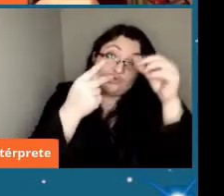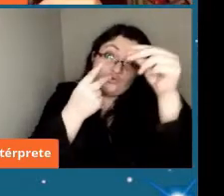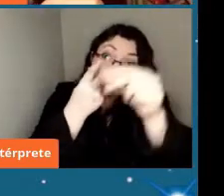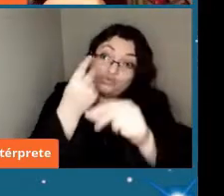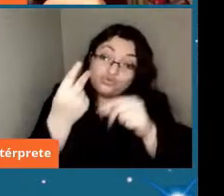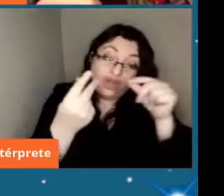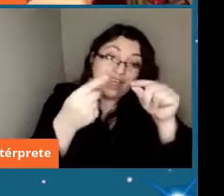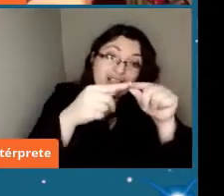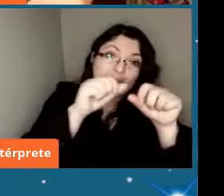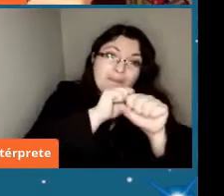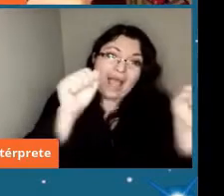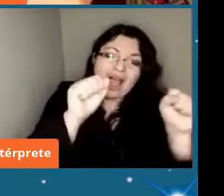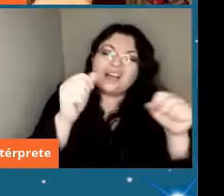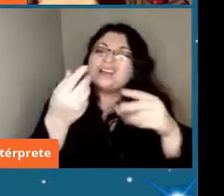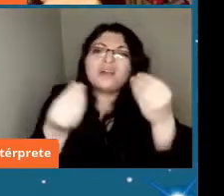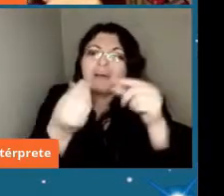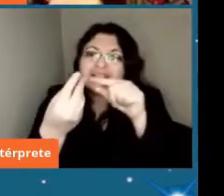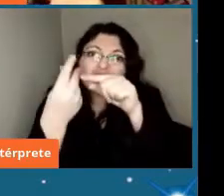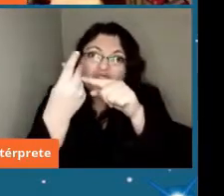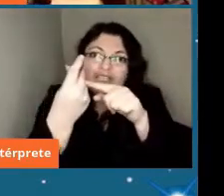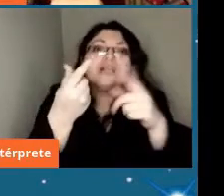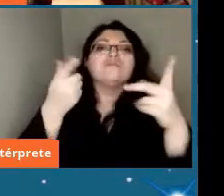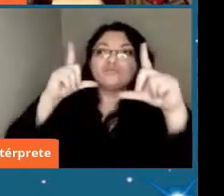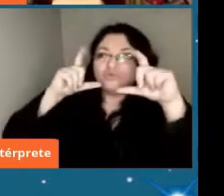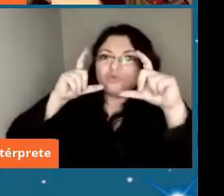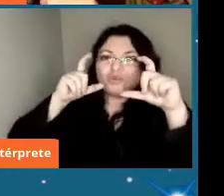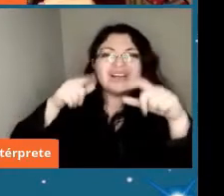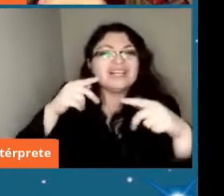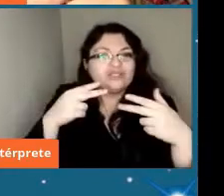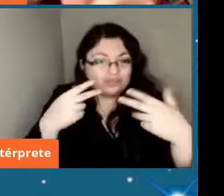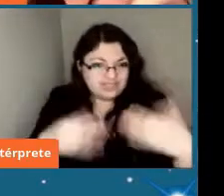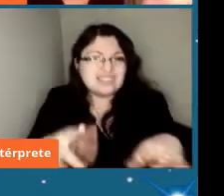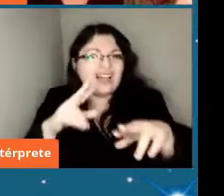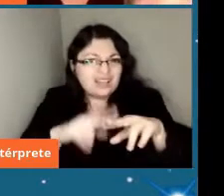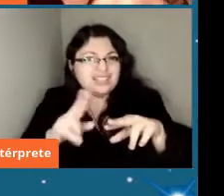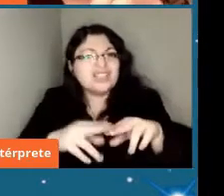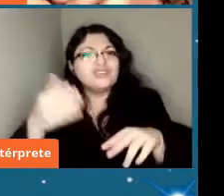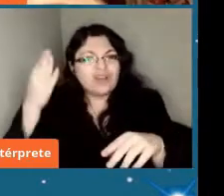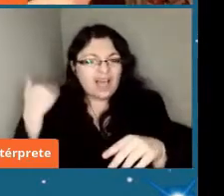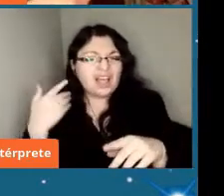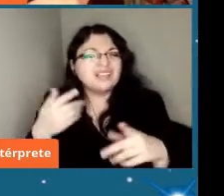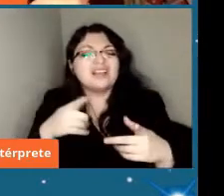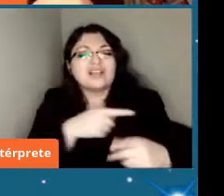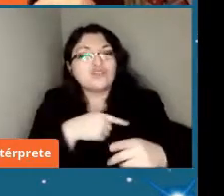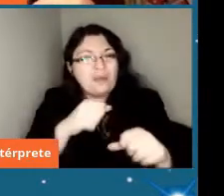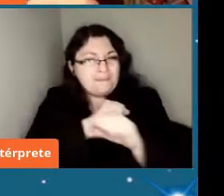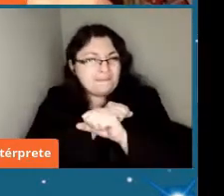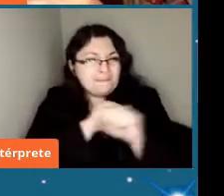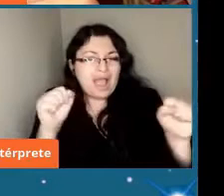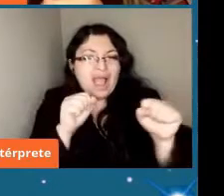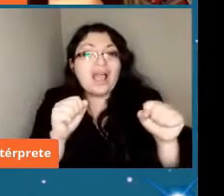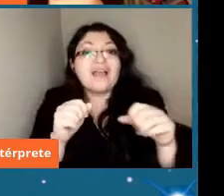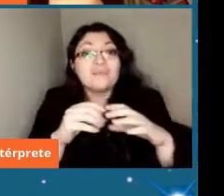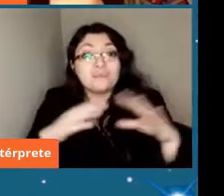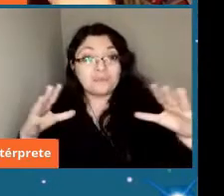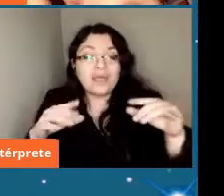hizo anteriormente con la misión Deep Impact que bombardeó a un